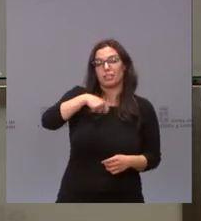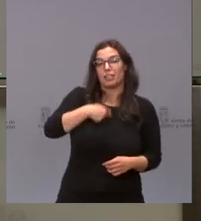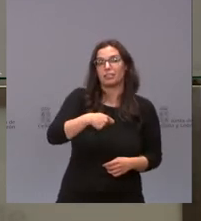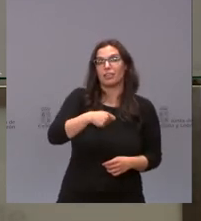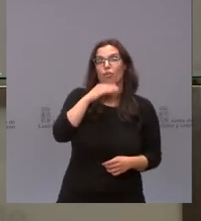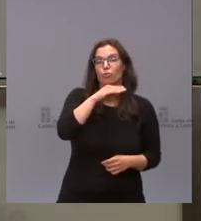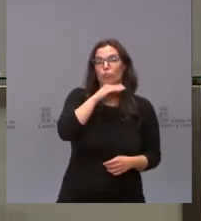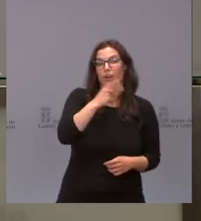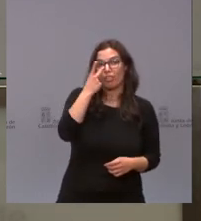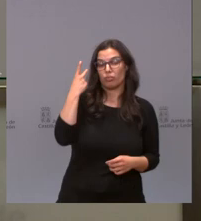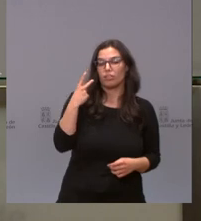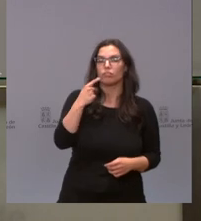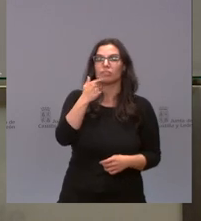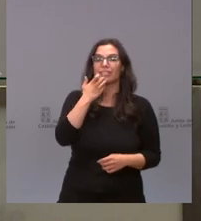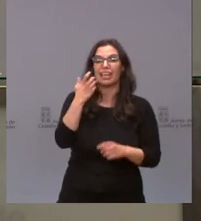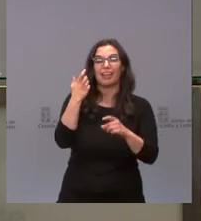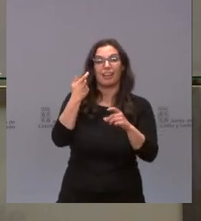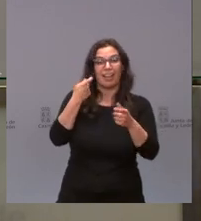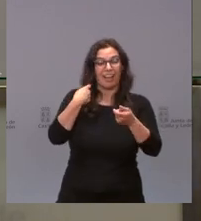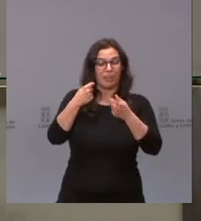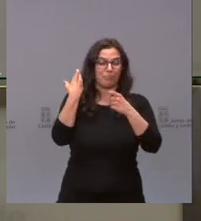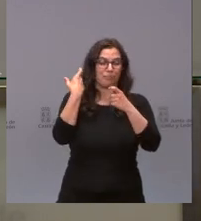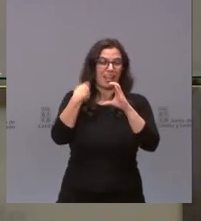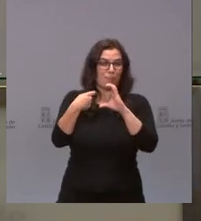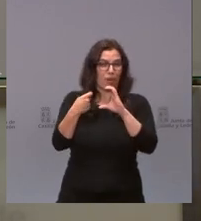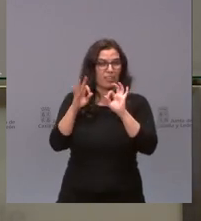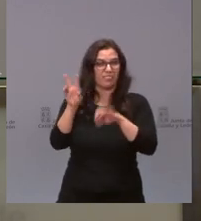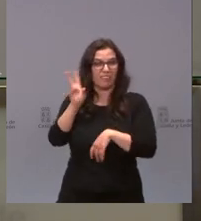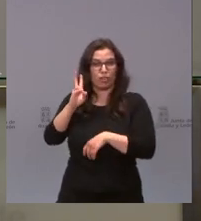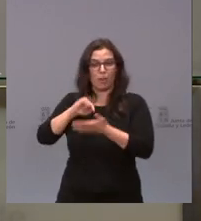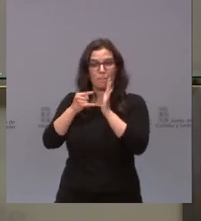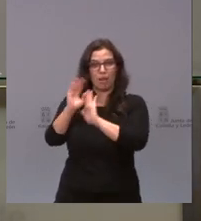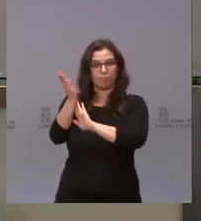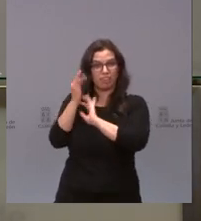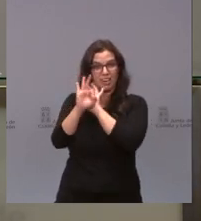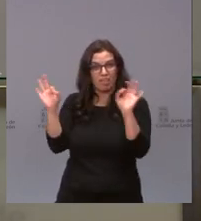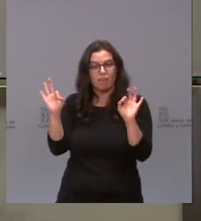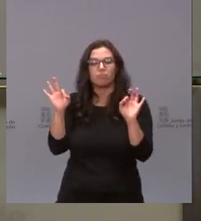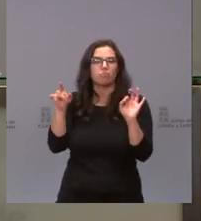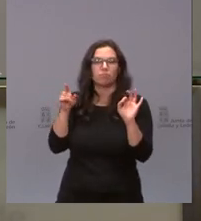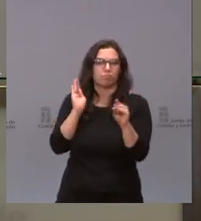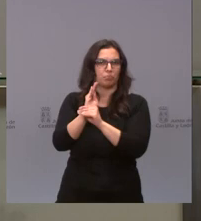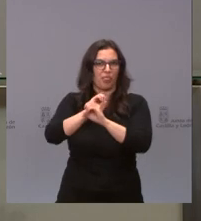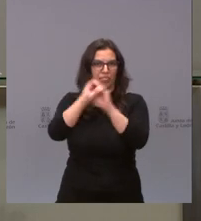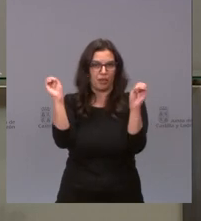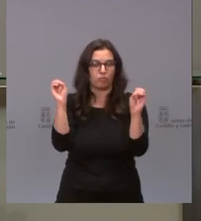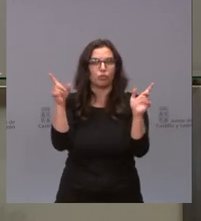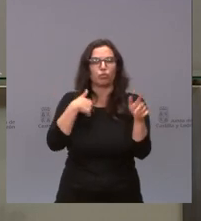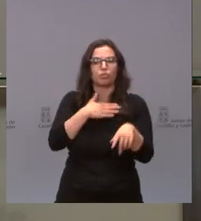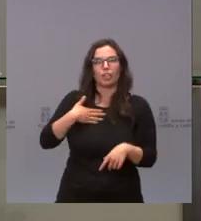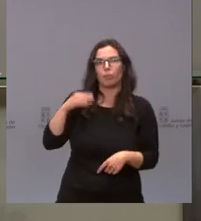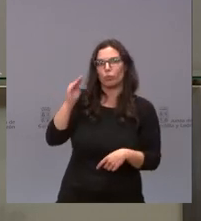si no presentaba un plan de viabilidad y es algo que no se ha cumplido. Y aprovechando que está aquí la consejera de Empleo que es la última responsable de la Cámara